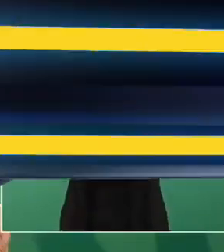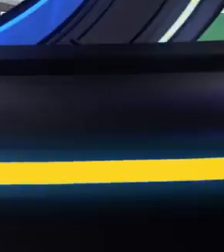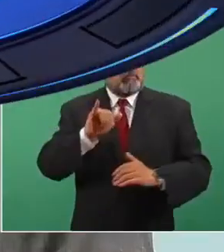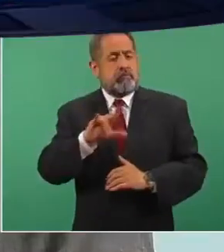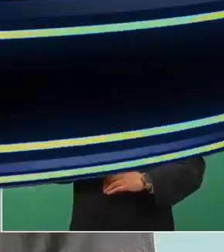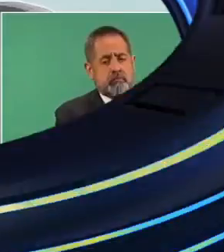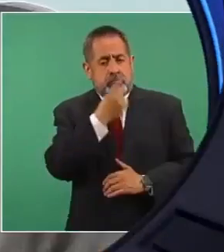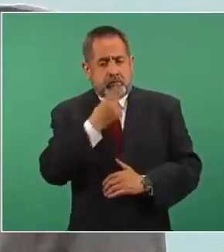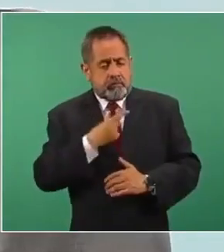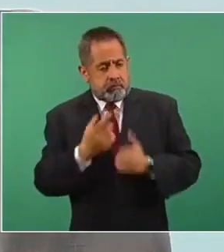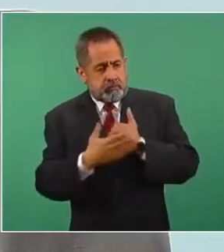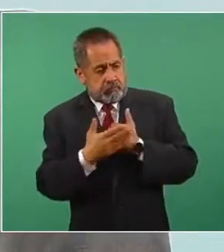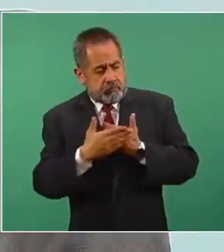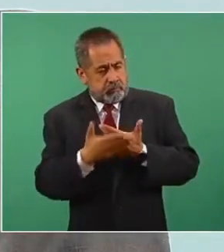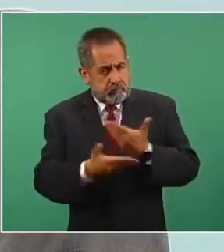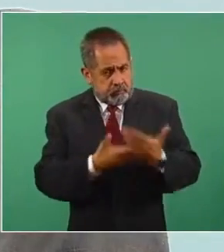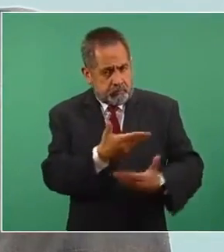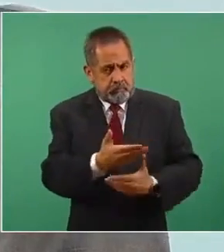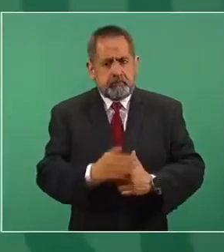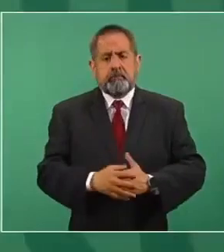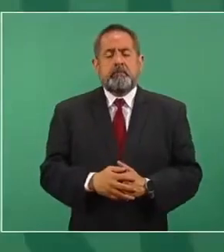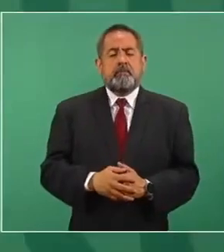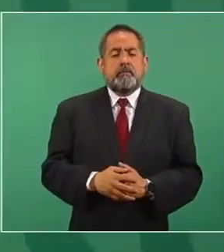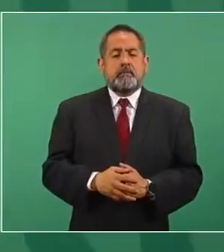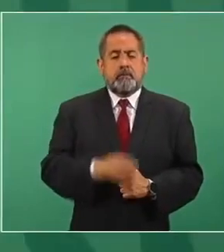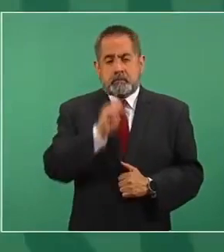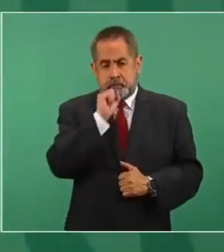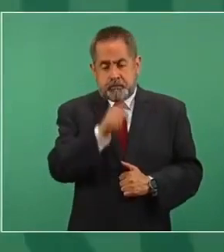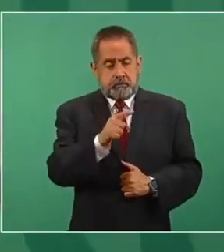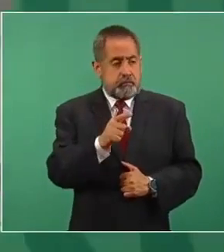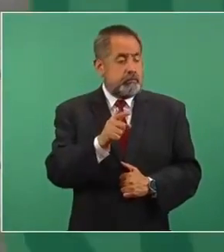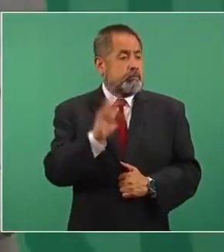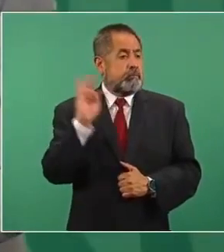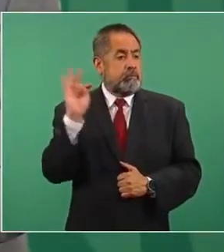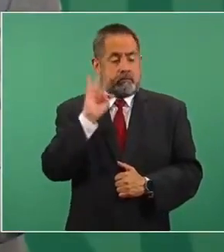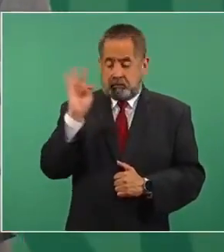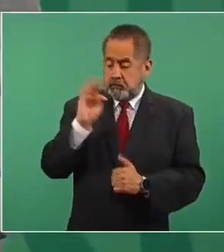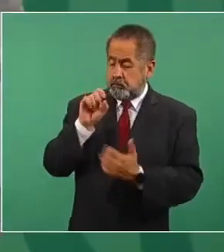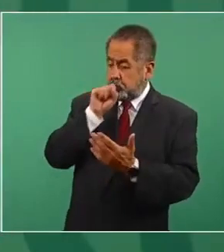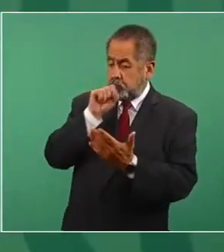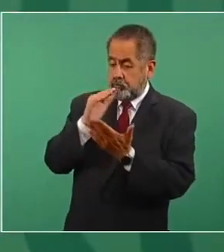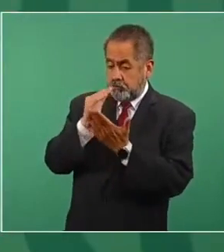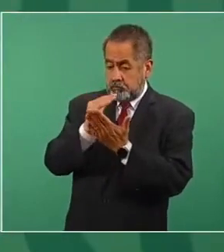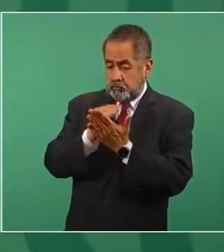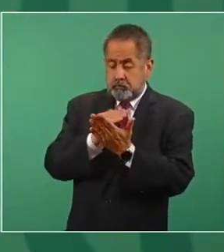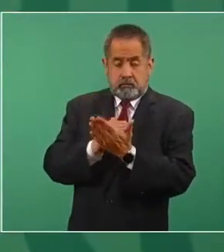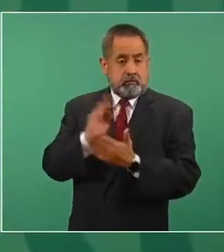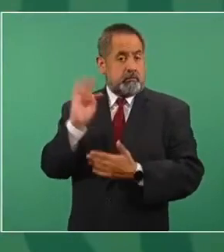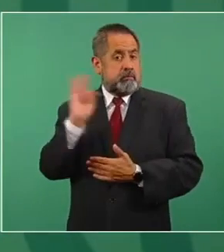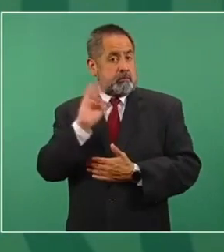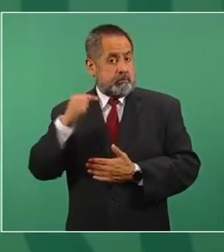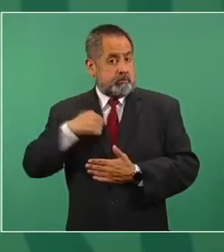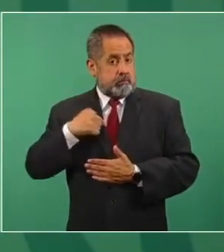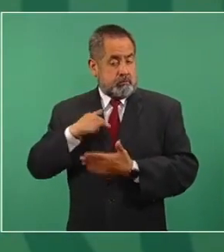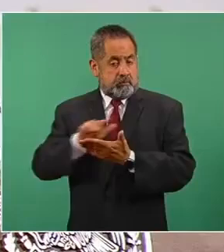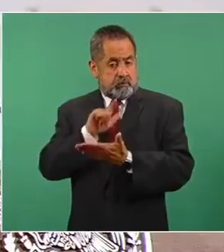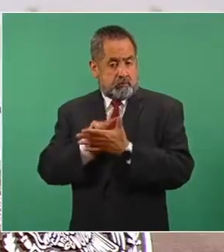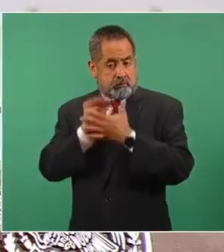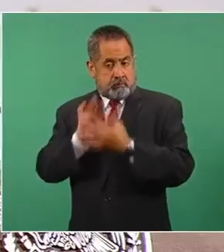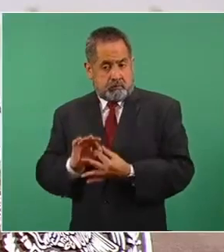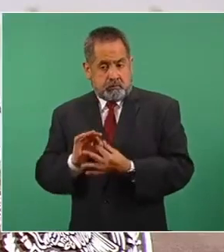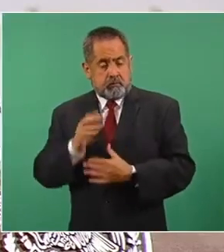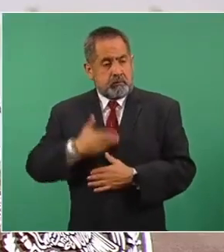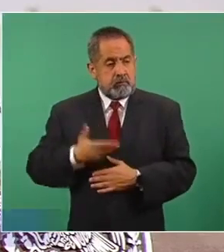vista. Asimismo, y si mi petición es legalmente procedente, solicito que el